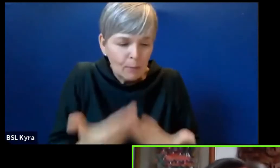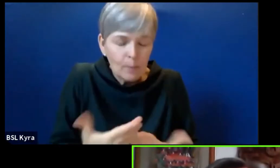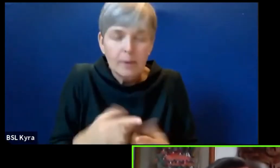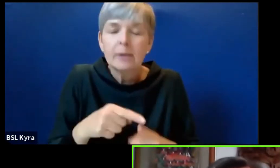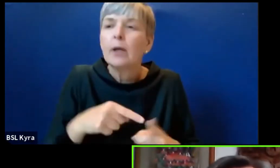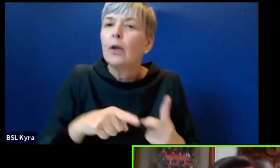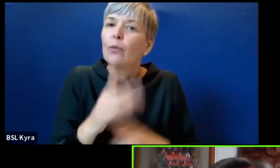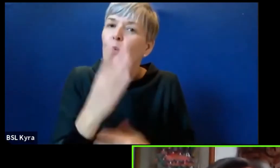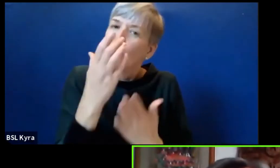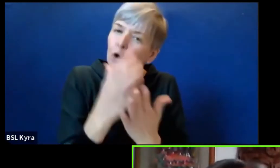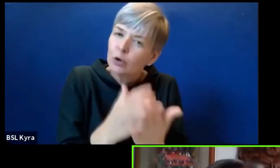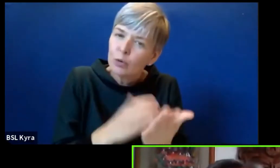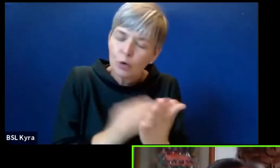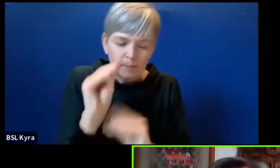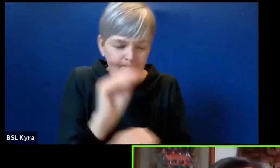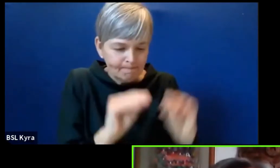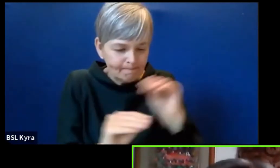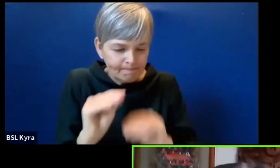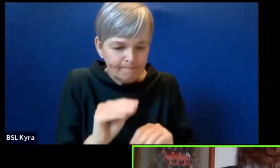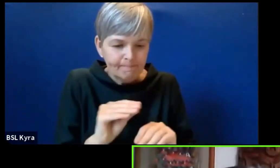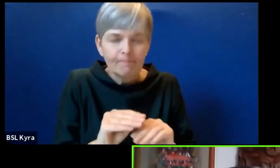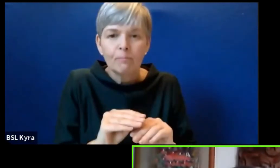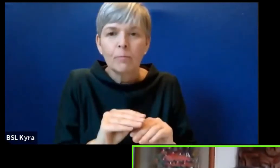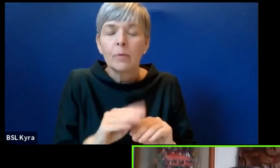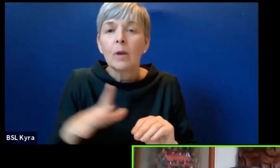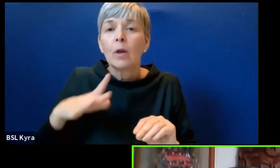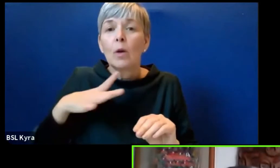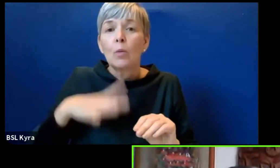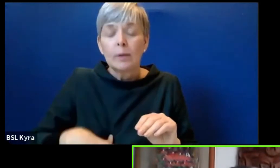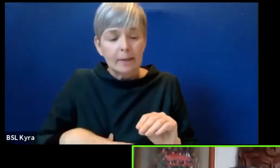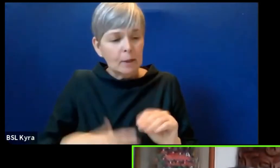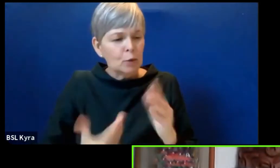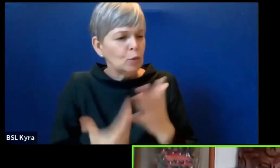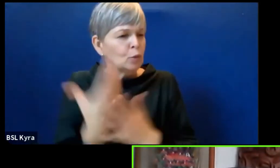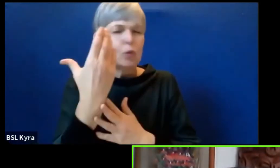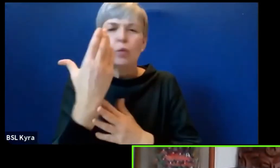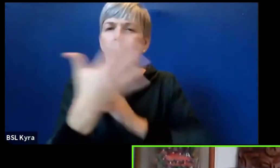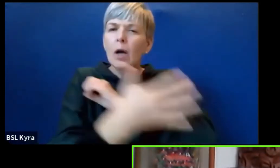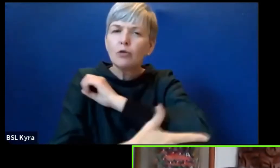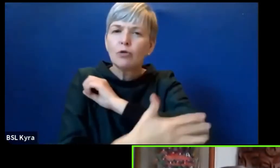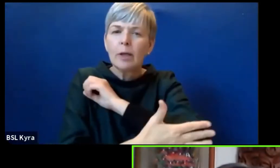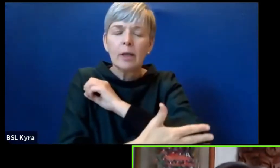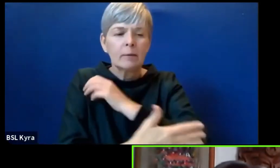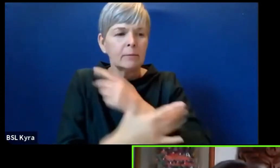feminista, que reconozca los derechos de la naturaleza,